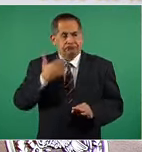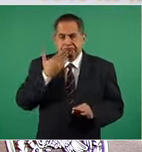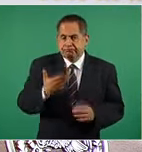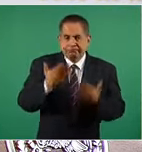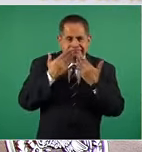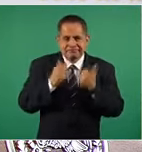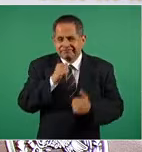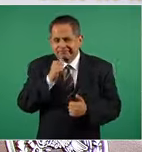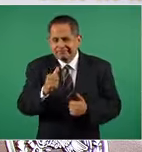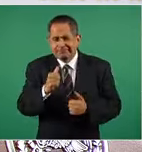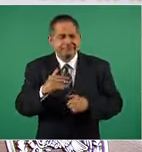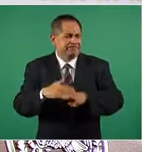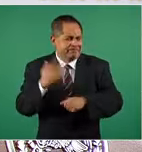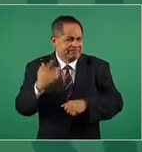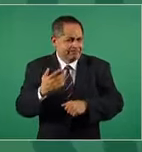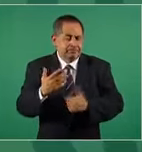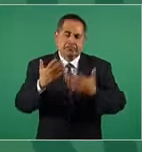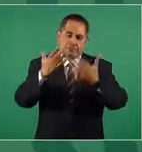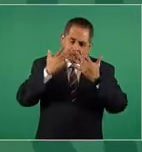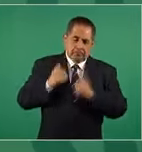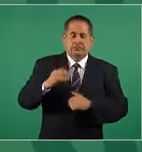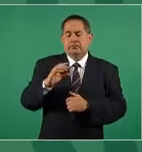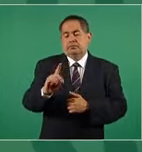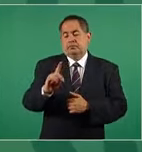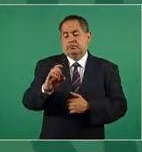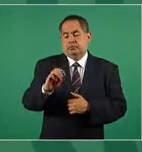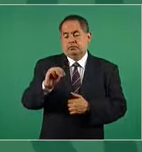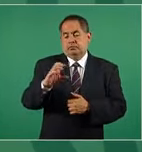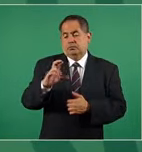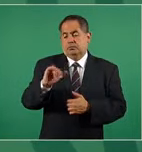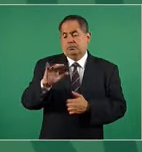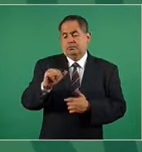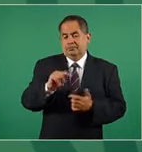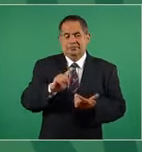por la falta de democracia democracia, se